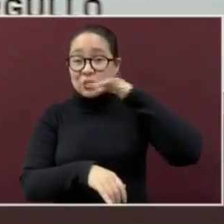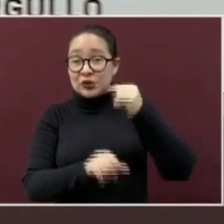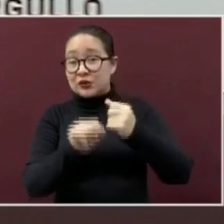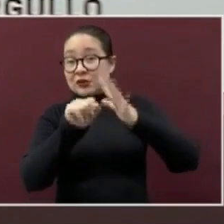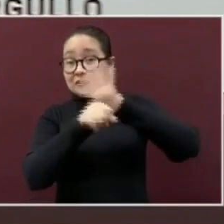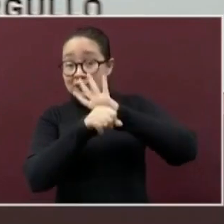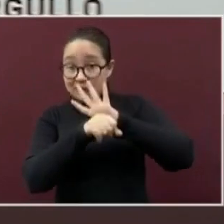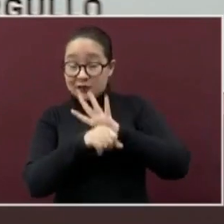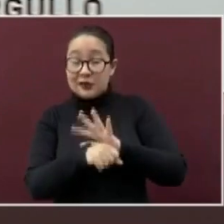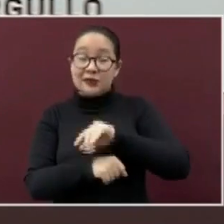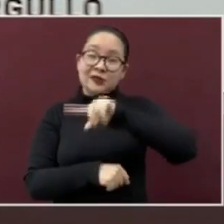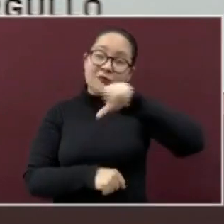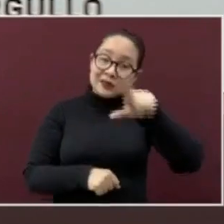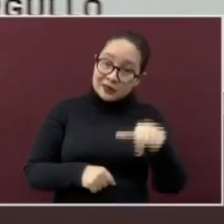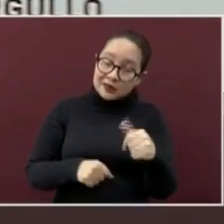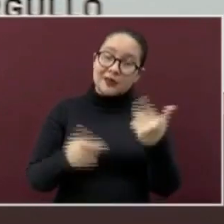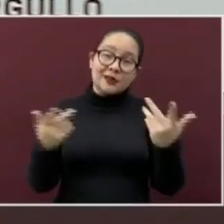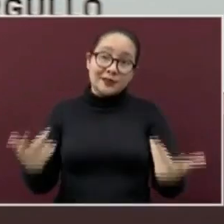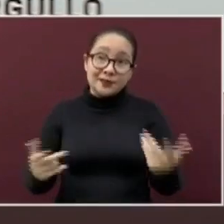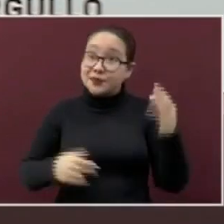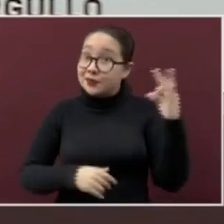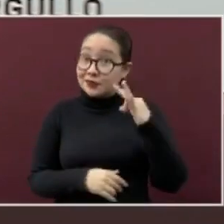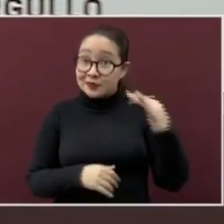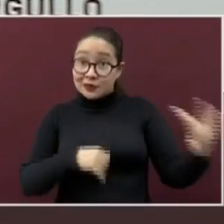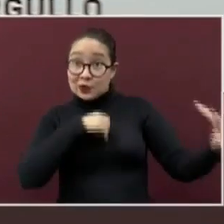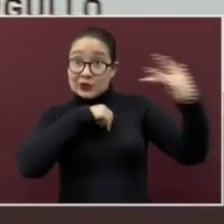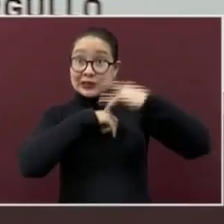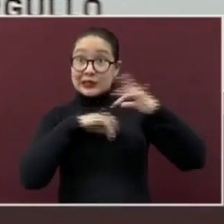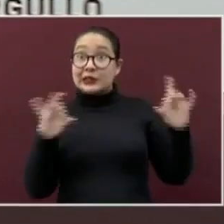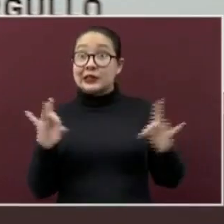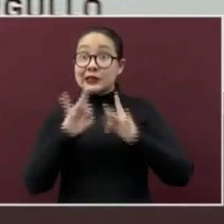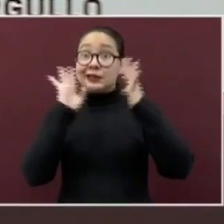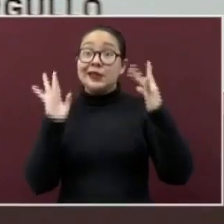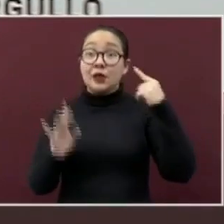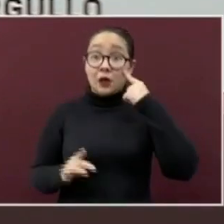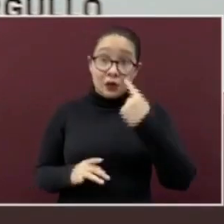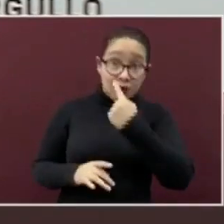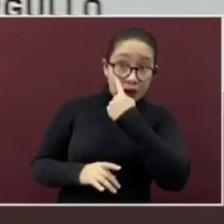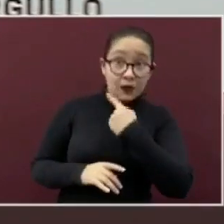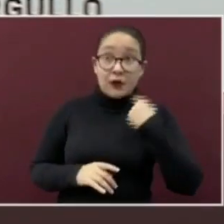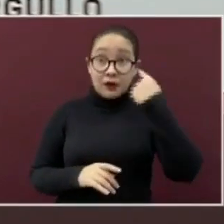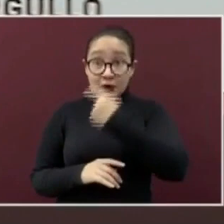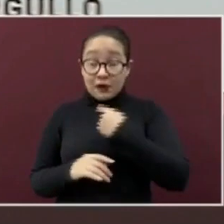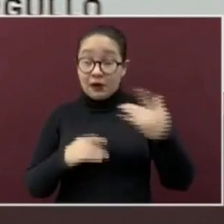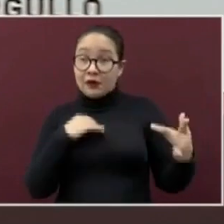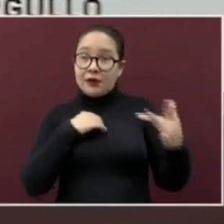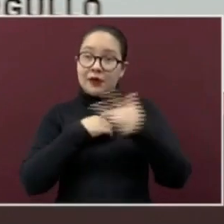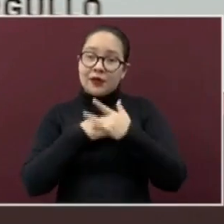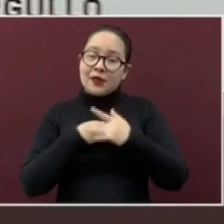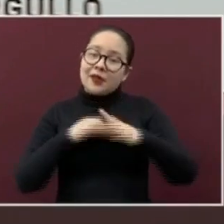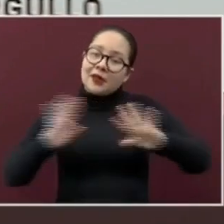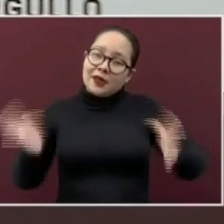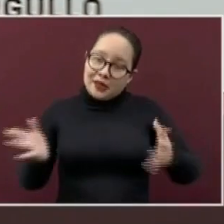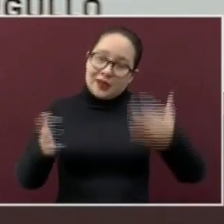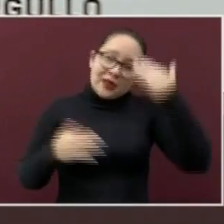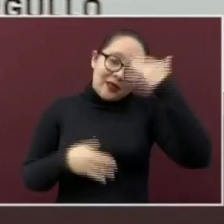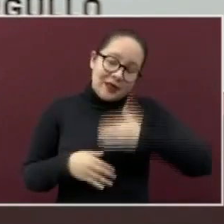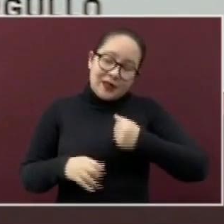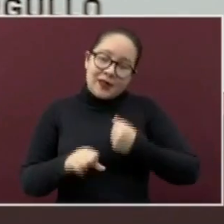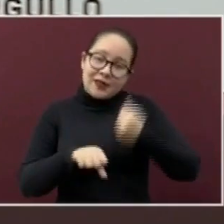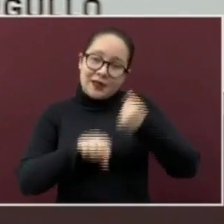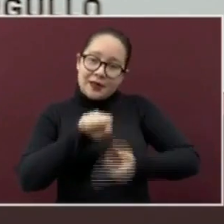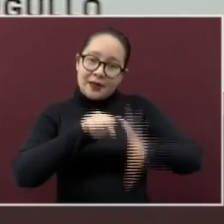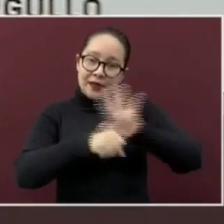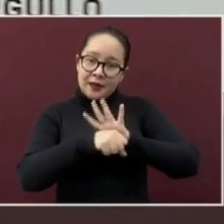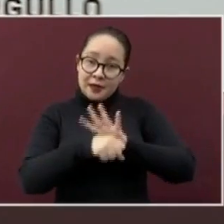y que posteriormente, al tocarse accidentalmente ojos, nariz o boca, haya